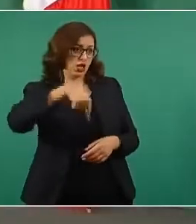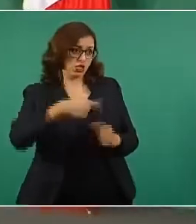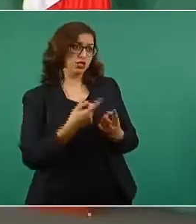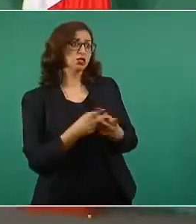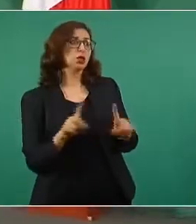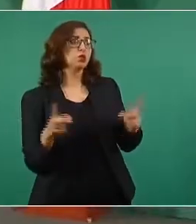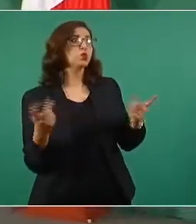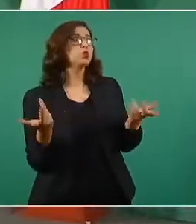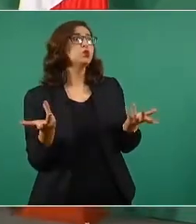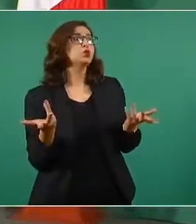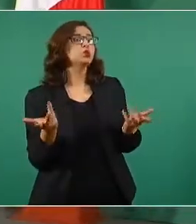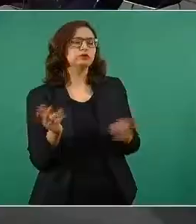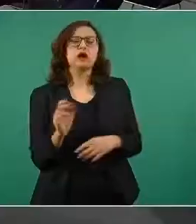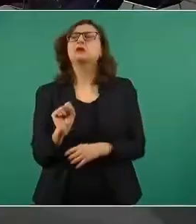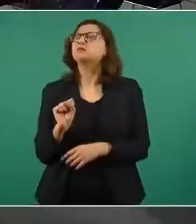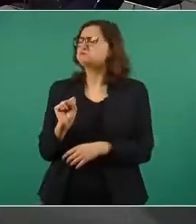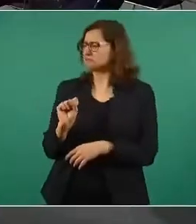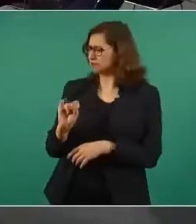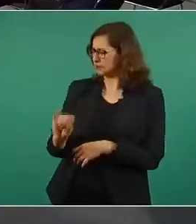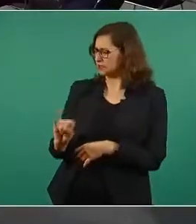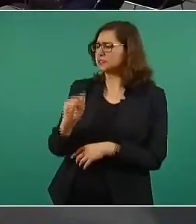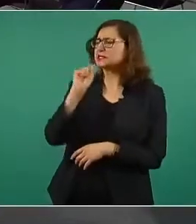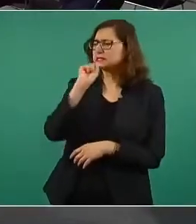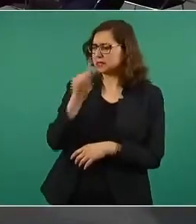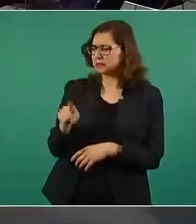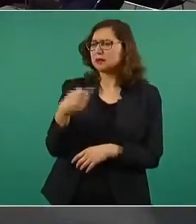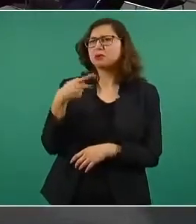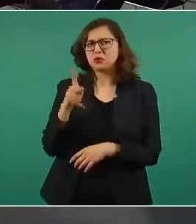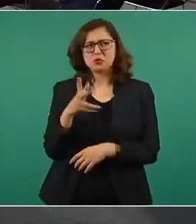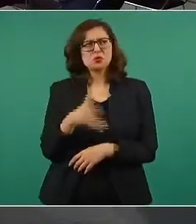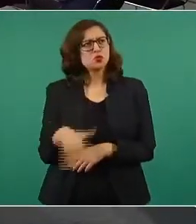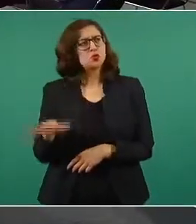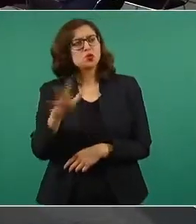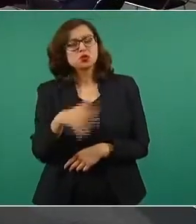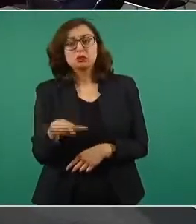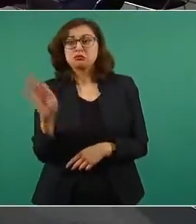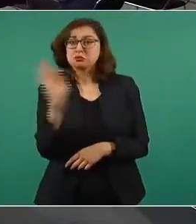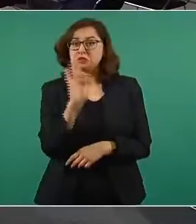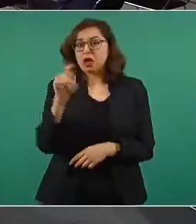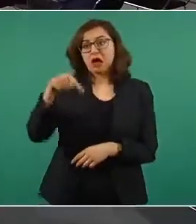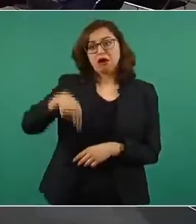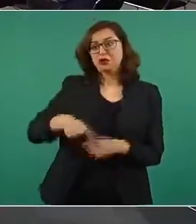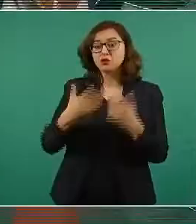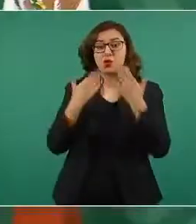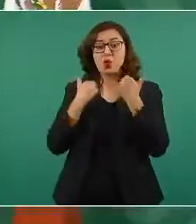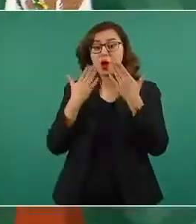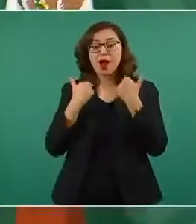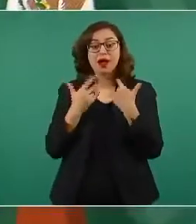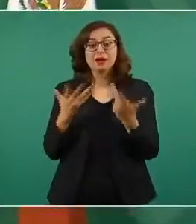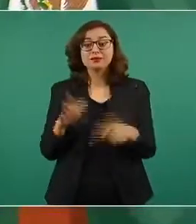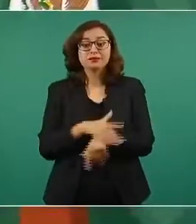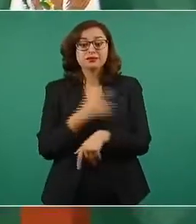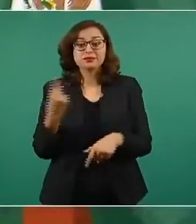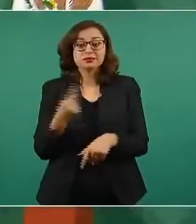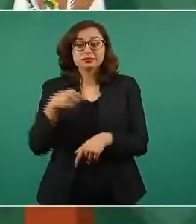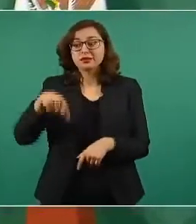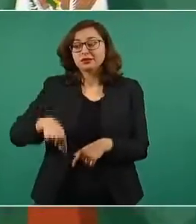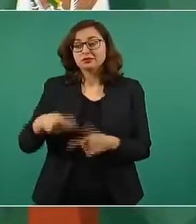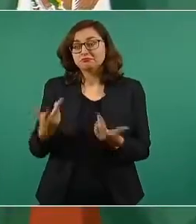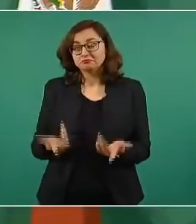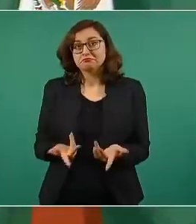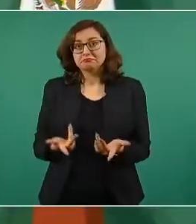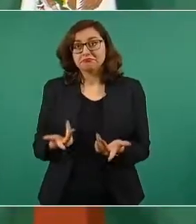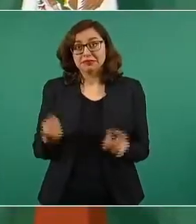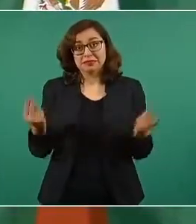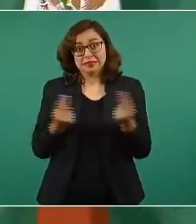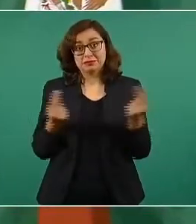también conseguir tecnología, si no tenemos por los tiempos, pero